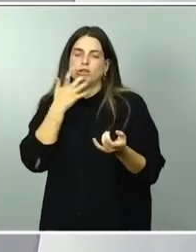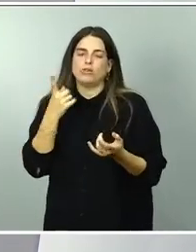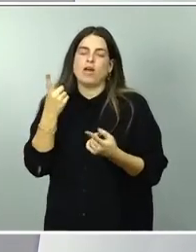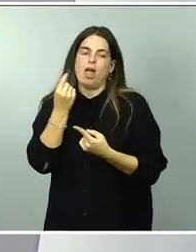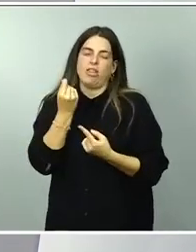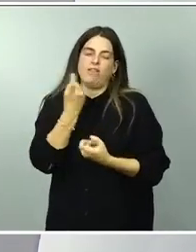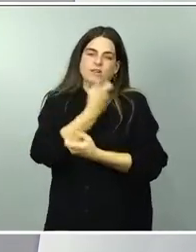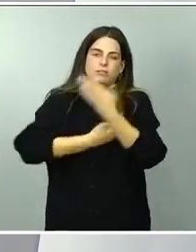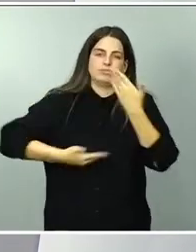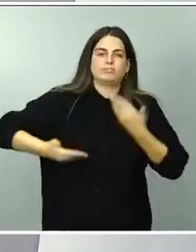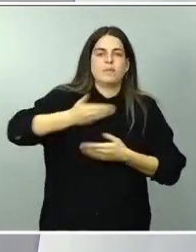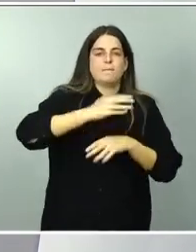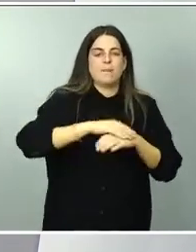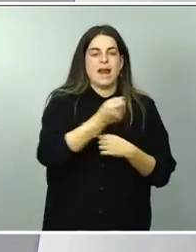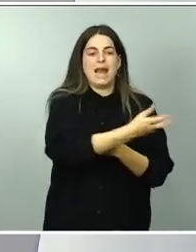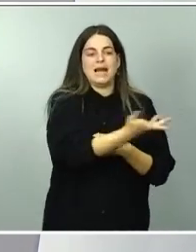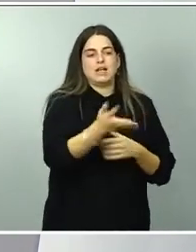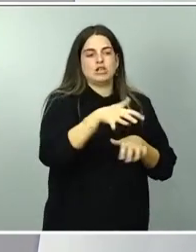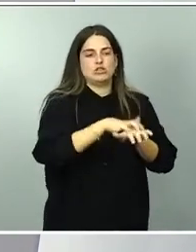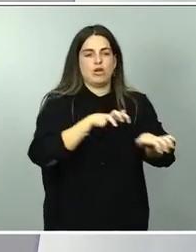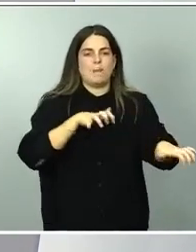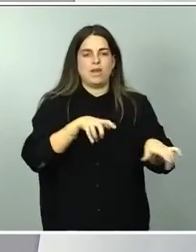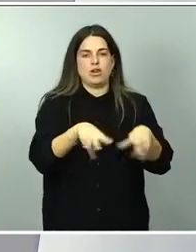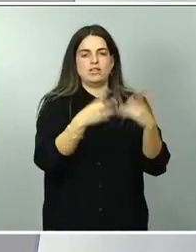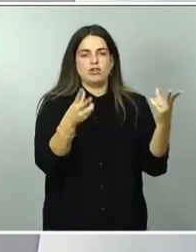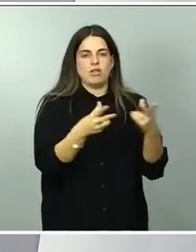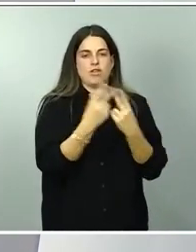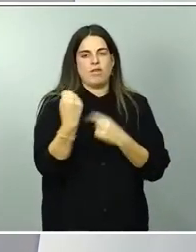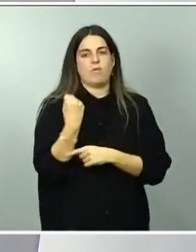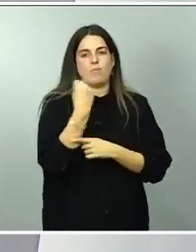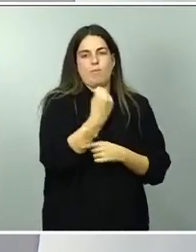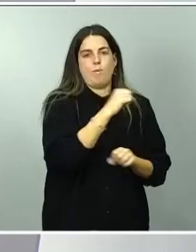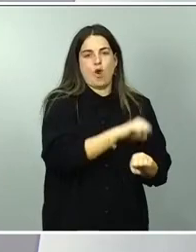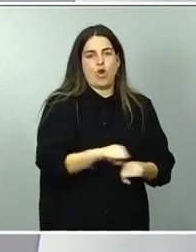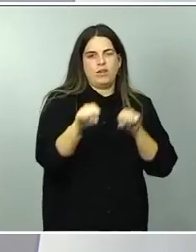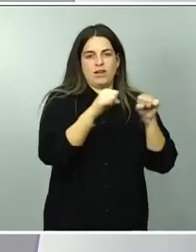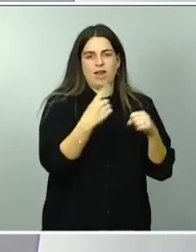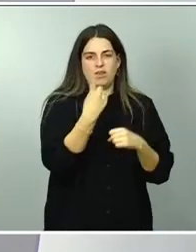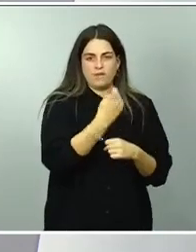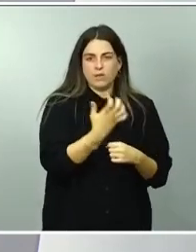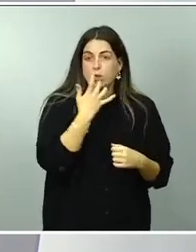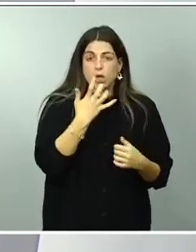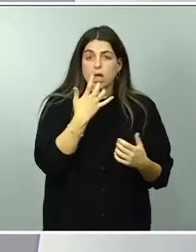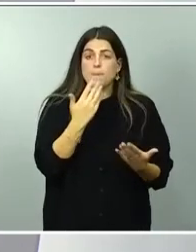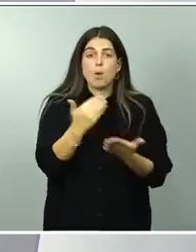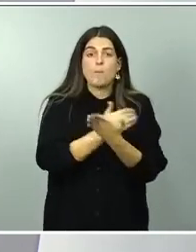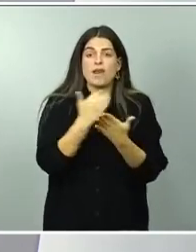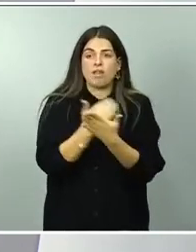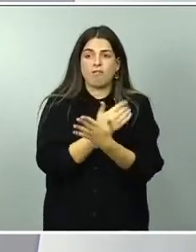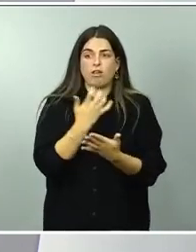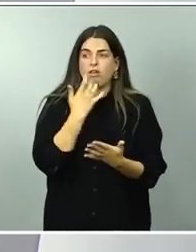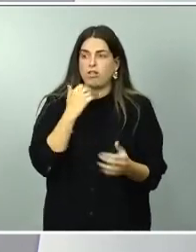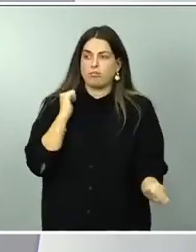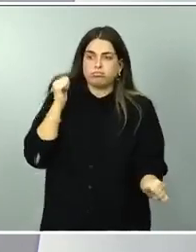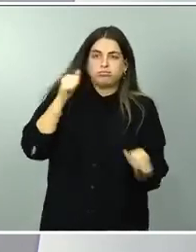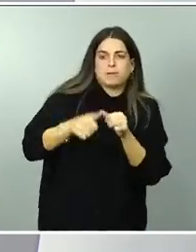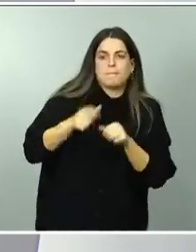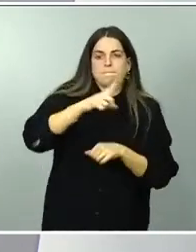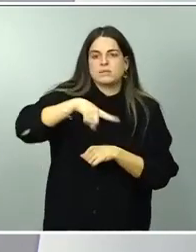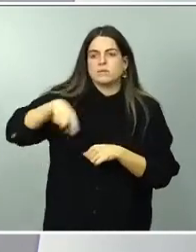proteger al resto. ¿Y cuáles han sido estos beneficios que se han venido experimentando en los últimos meses?